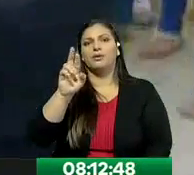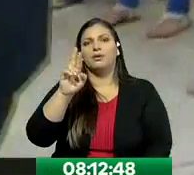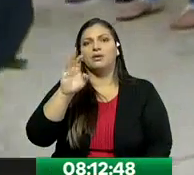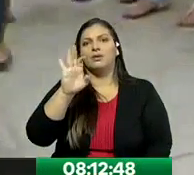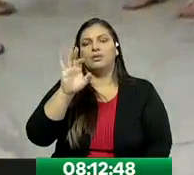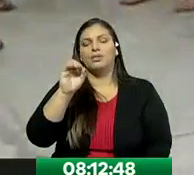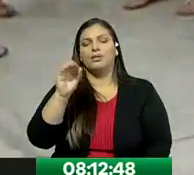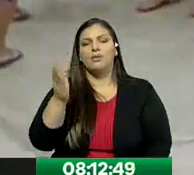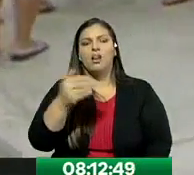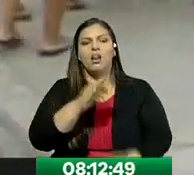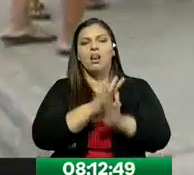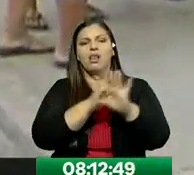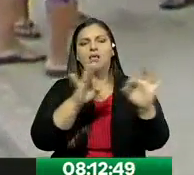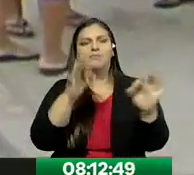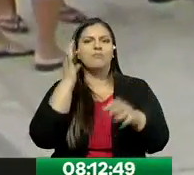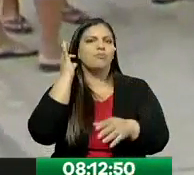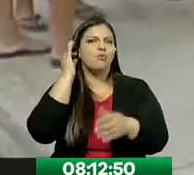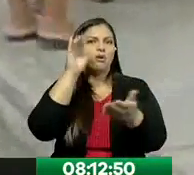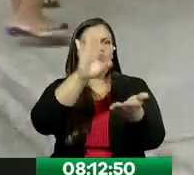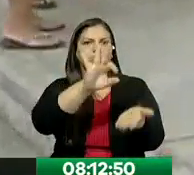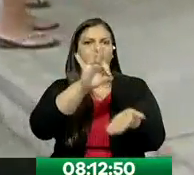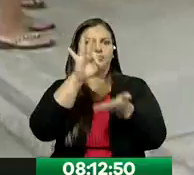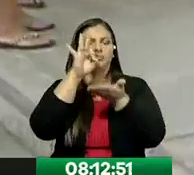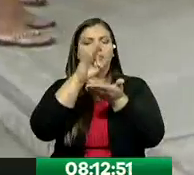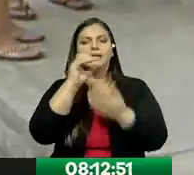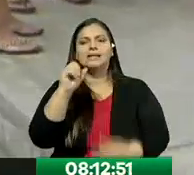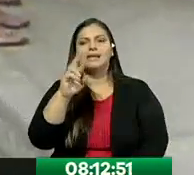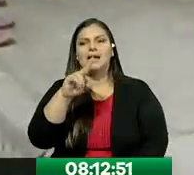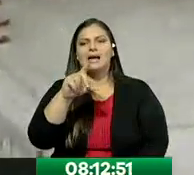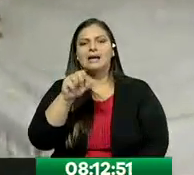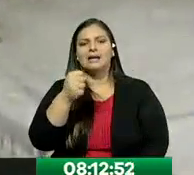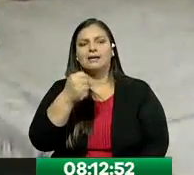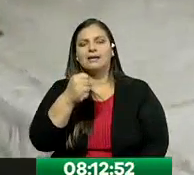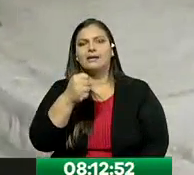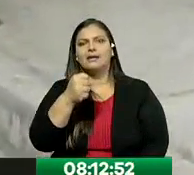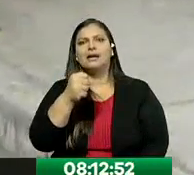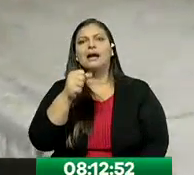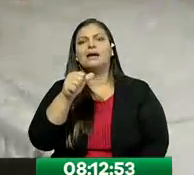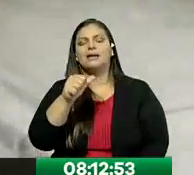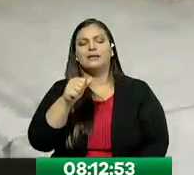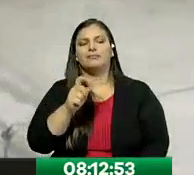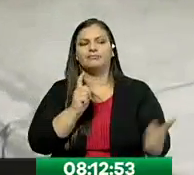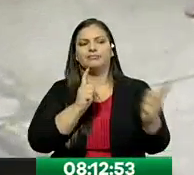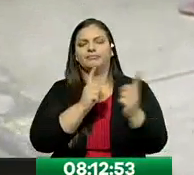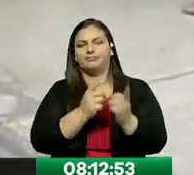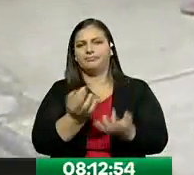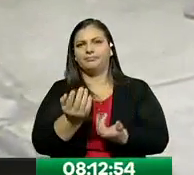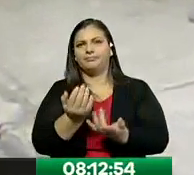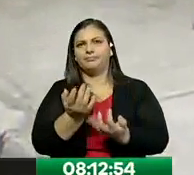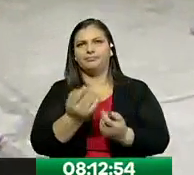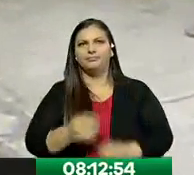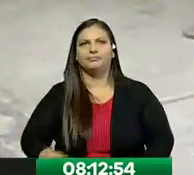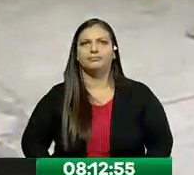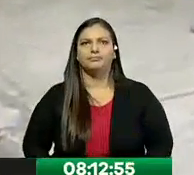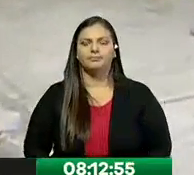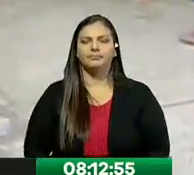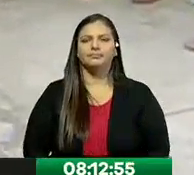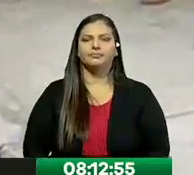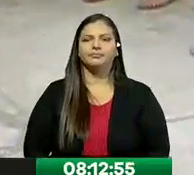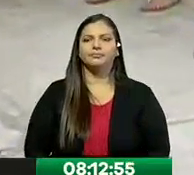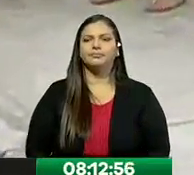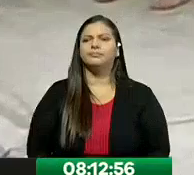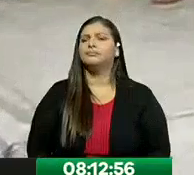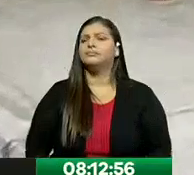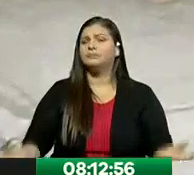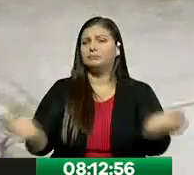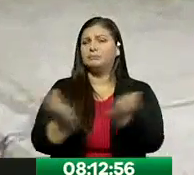Por tal motivo, no se ve tan afectado. Lastimosamente, el compañero no pudo enfocar la imagen, pero allí la imagen lo dice todo. Rumos de basura